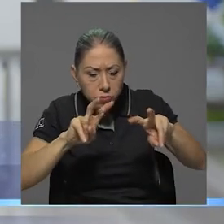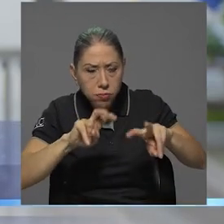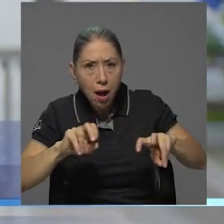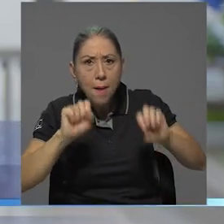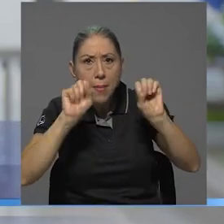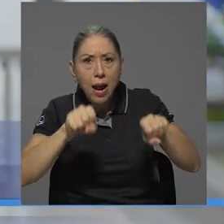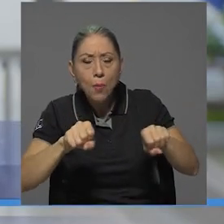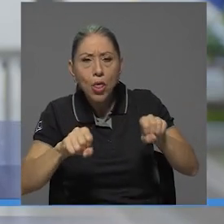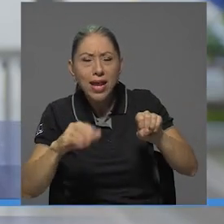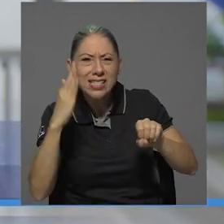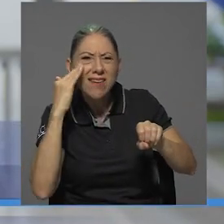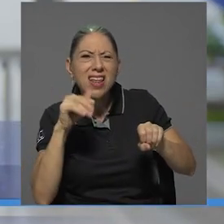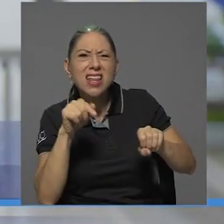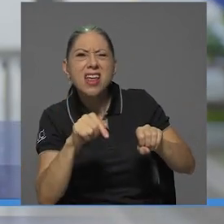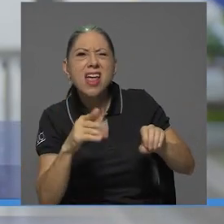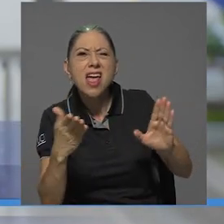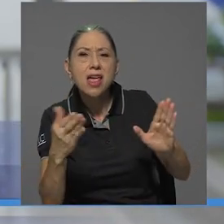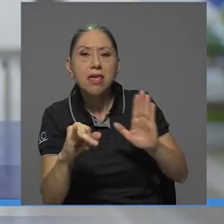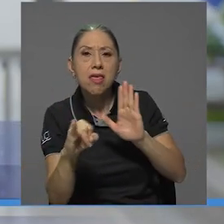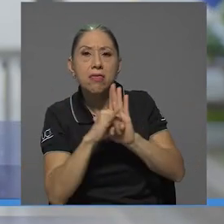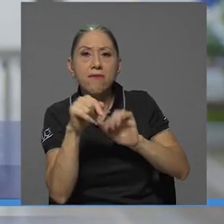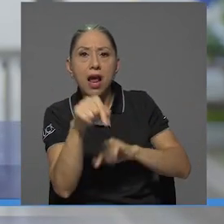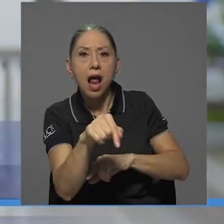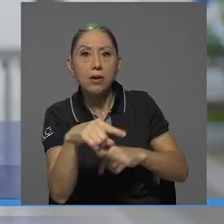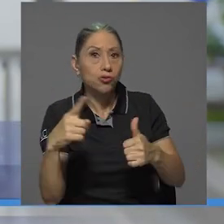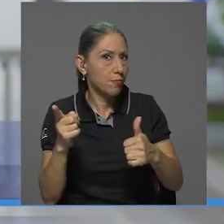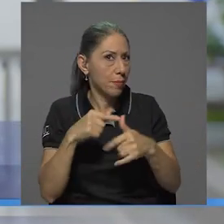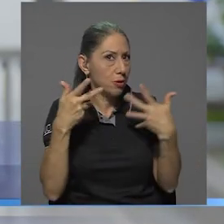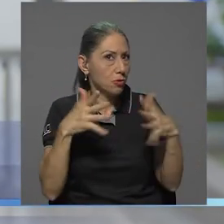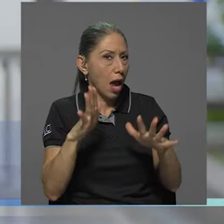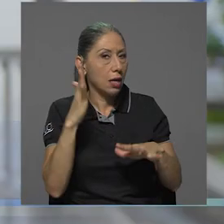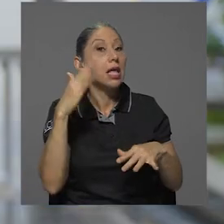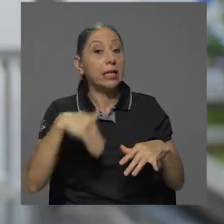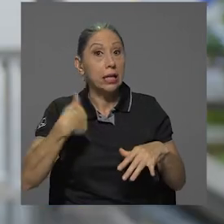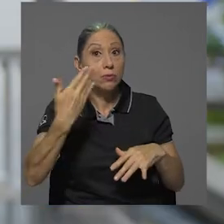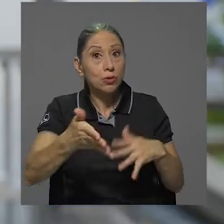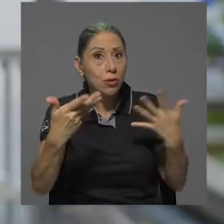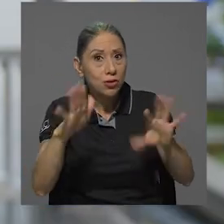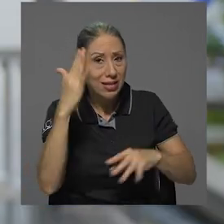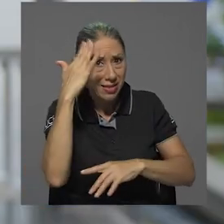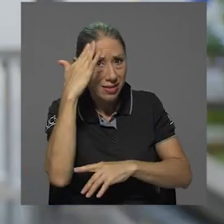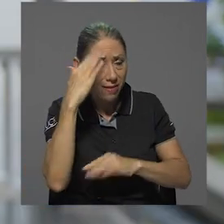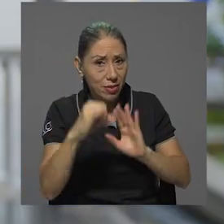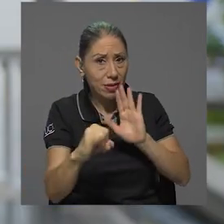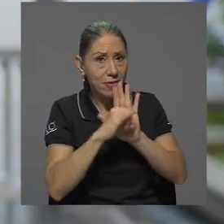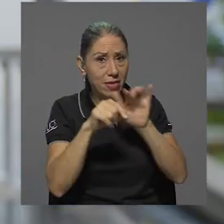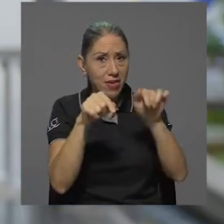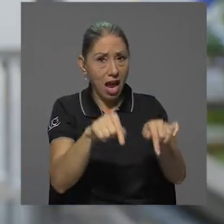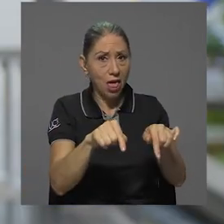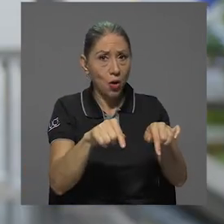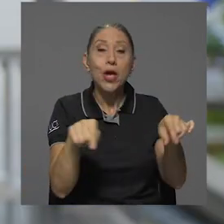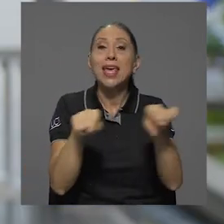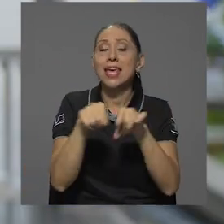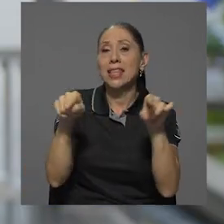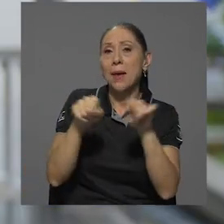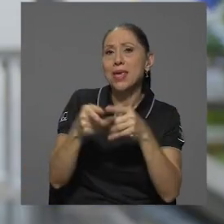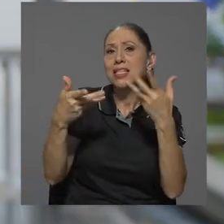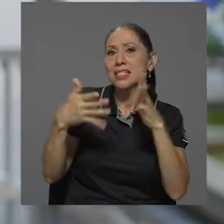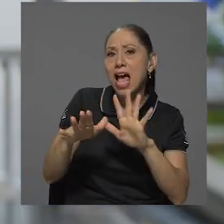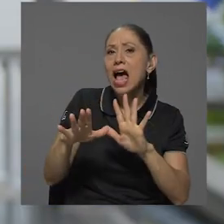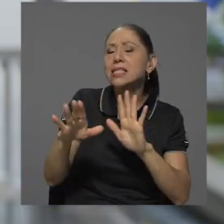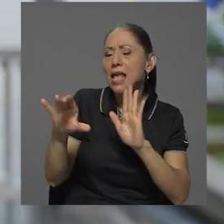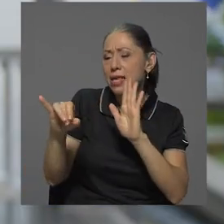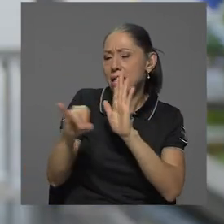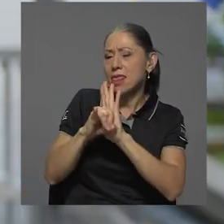identificarlos, este es el primer paso. Una vez que estén identificados y también se hayan identificado previamente los